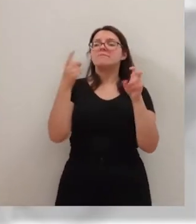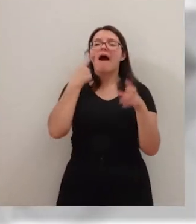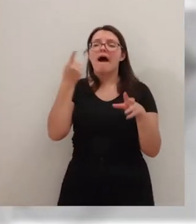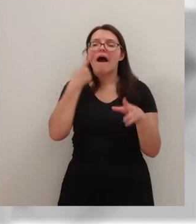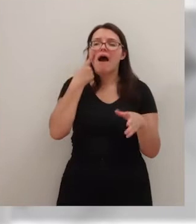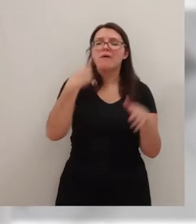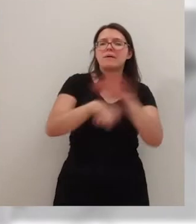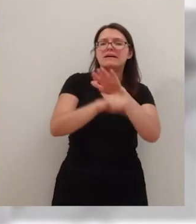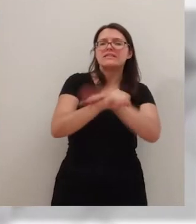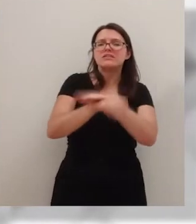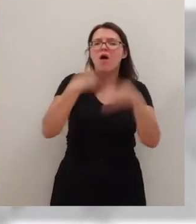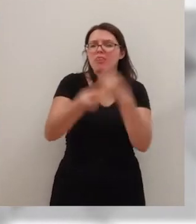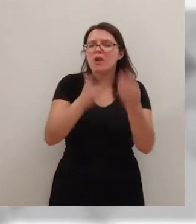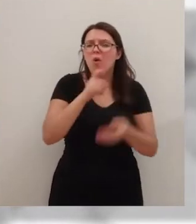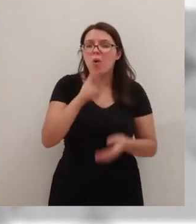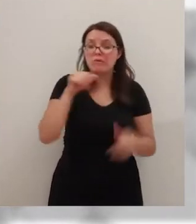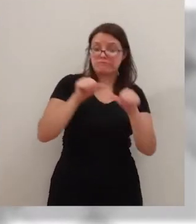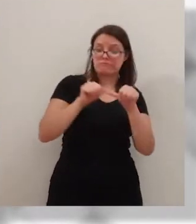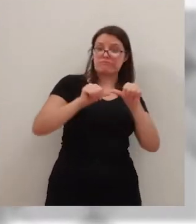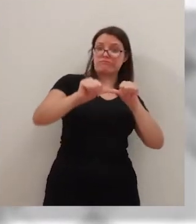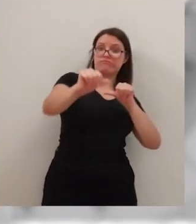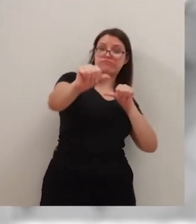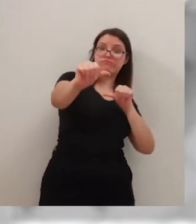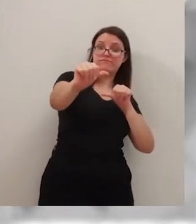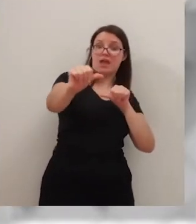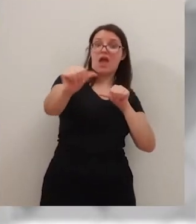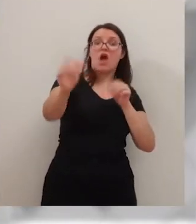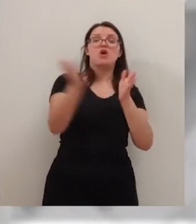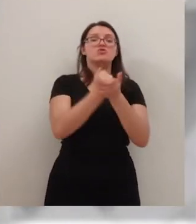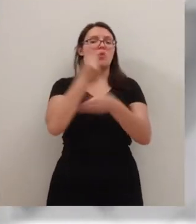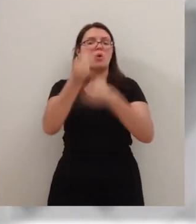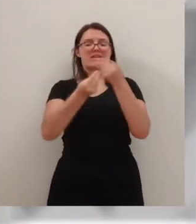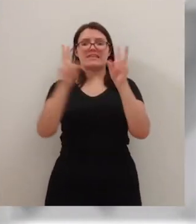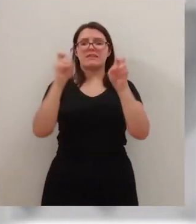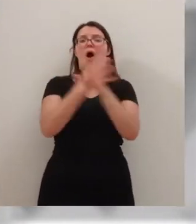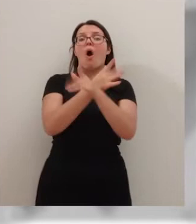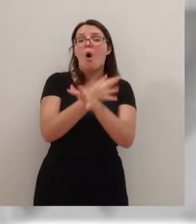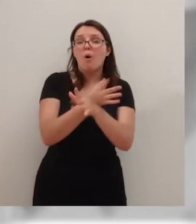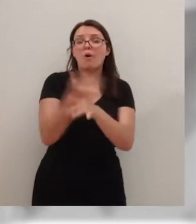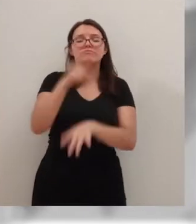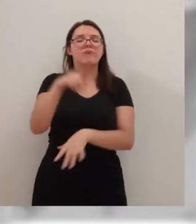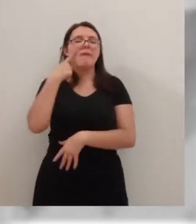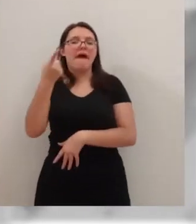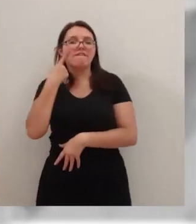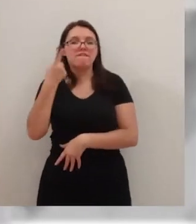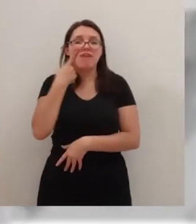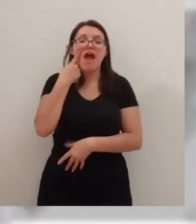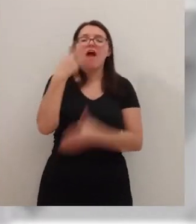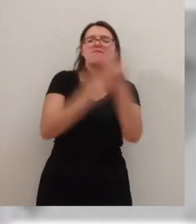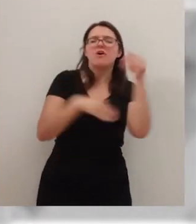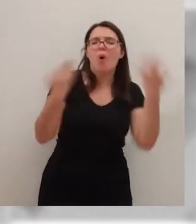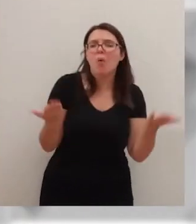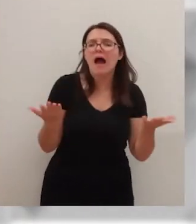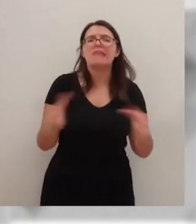nunca es la de un entrenamiento y a partir de ahí, bueno, pues todo lo que se traduce en el juego, pues también para ir viendo en qué nos